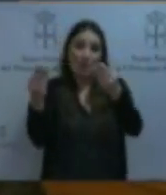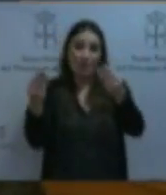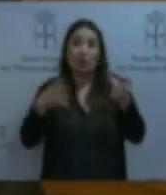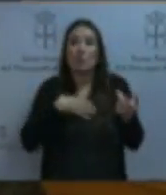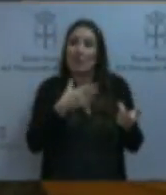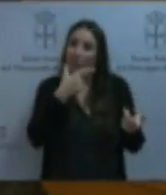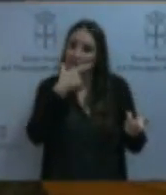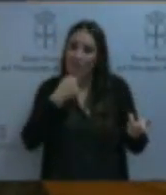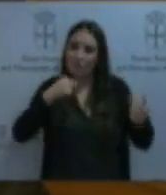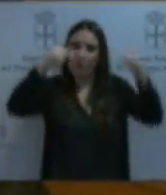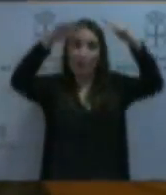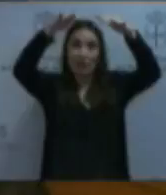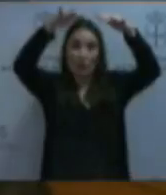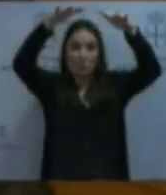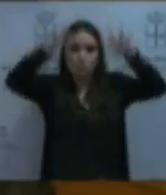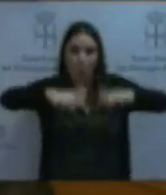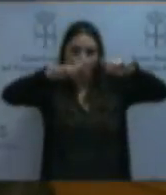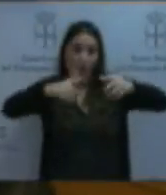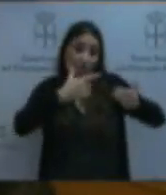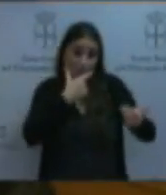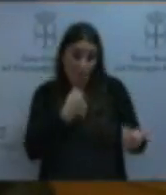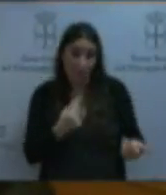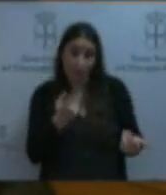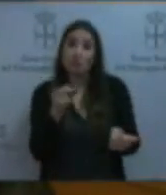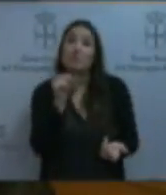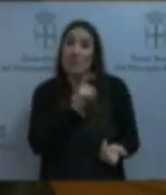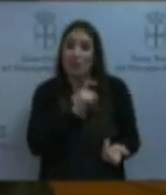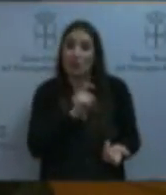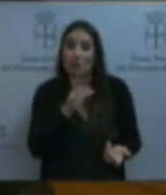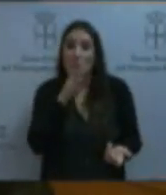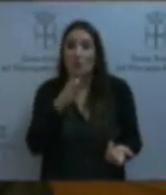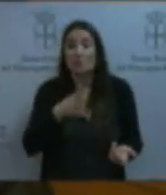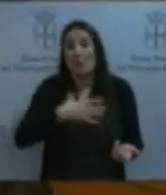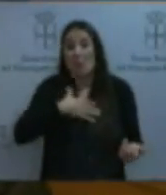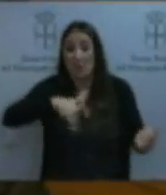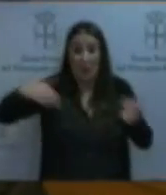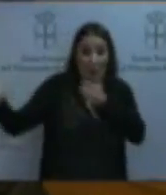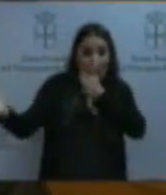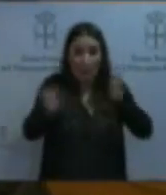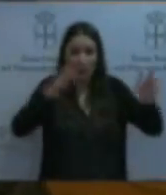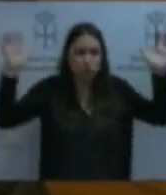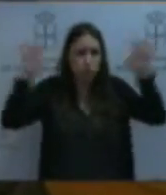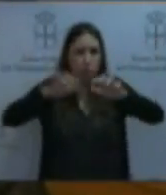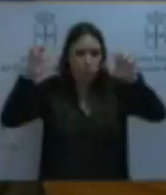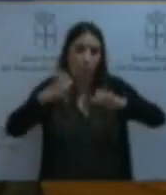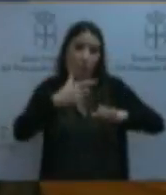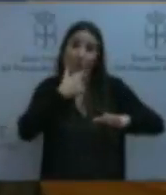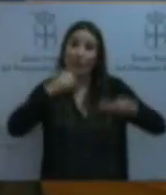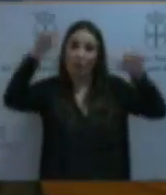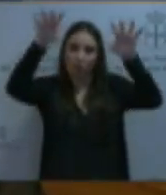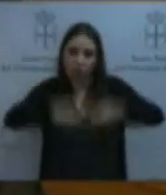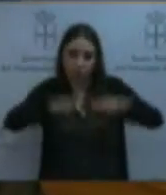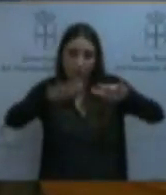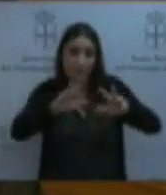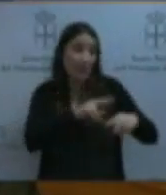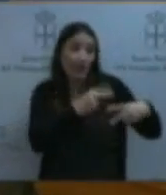se desprendan las galerías, que están sueltas y tienen el peligro de caer con el temporal de viento y lluvia. No obtuvieron respuesta. En